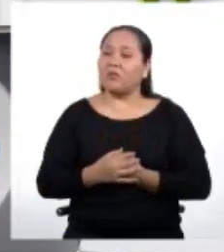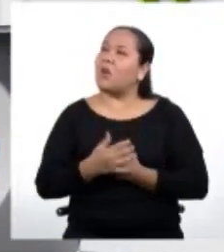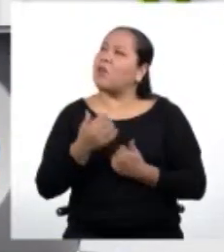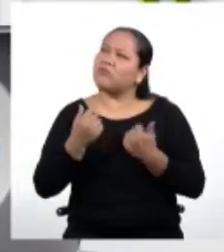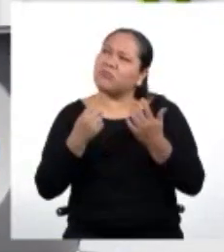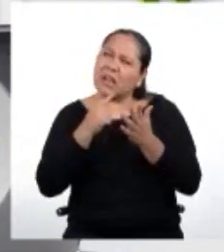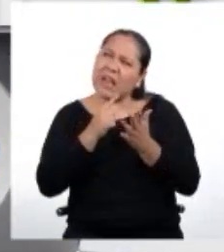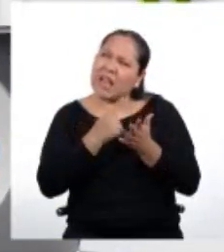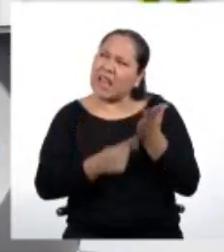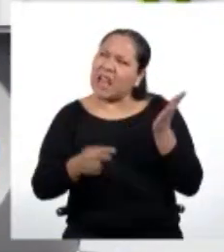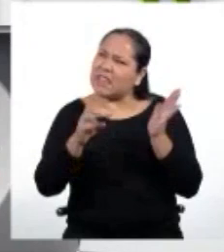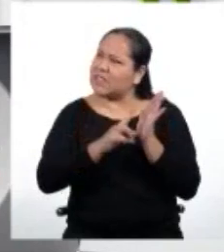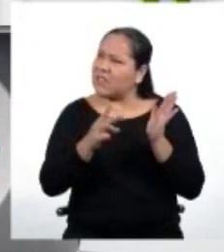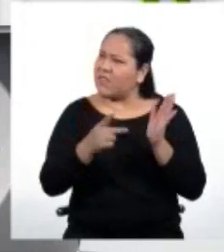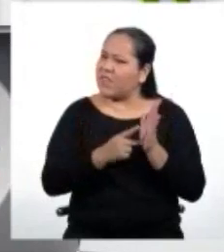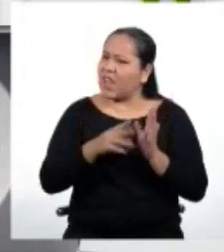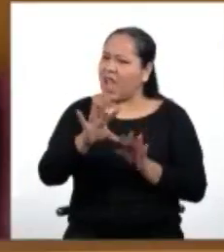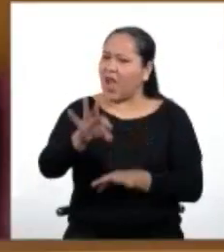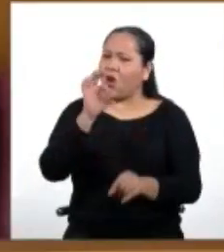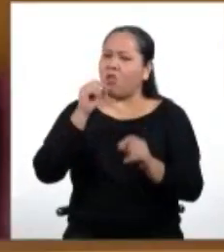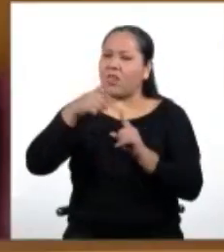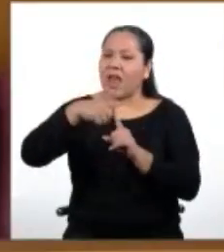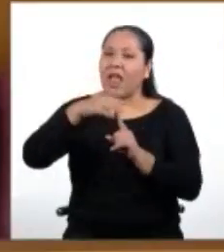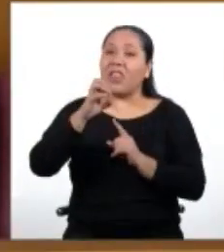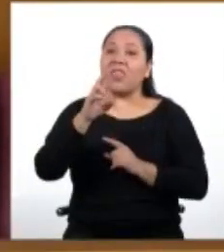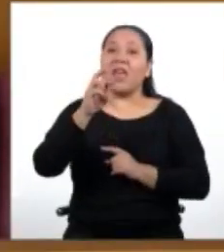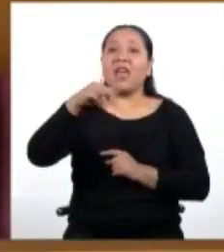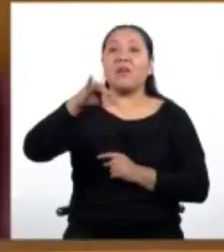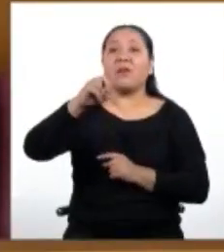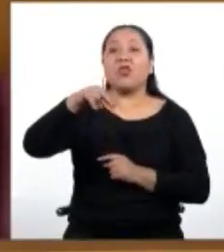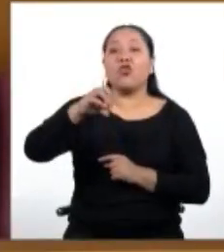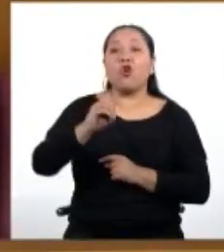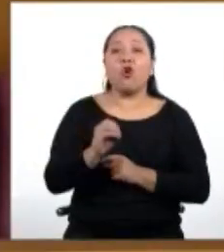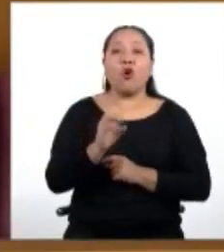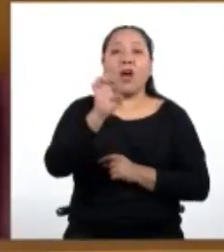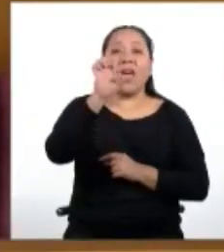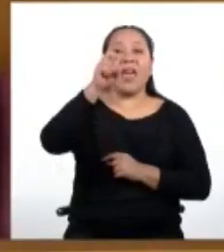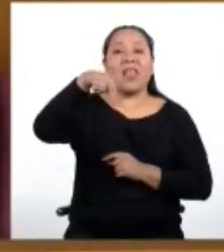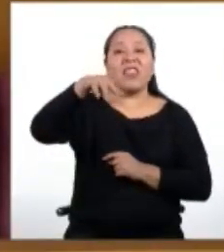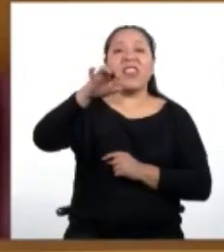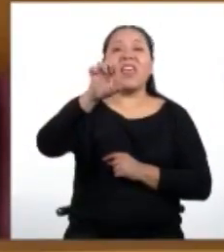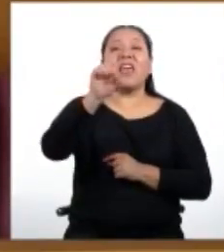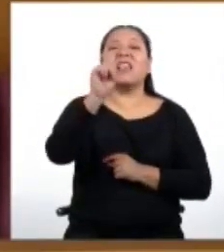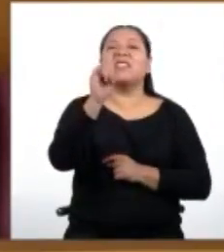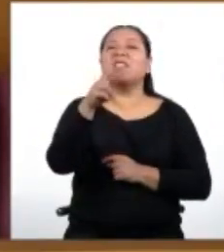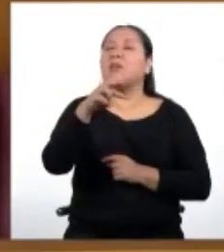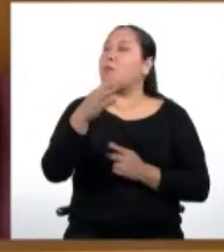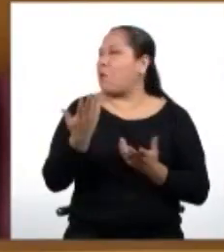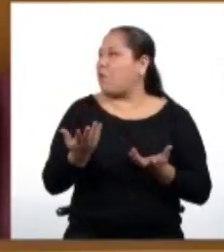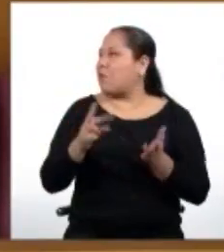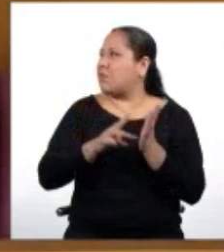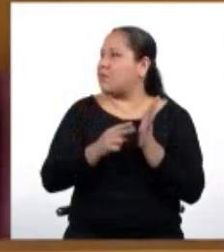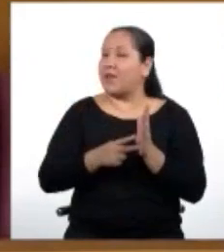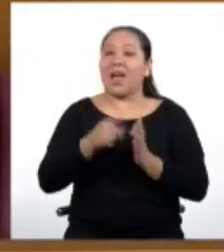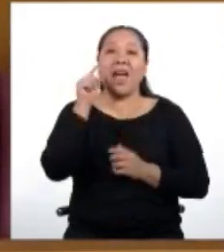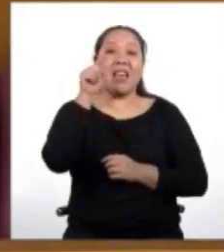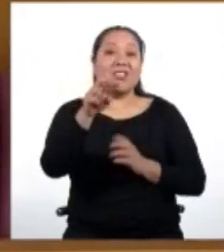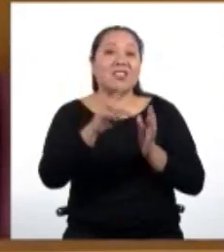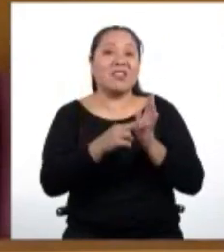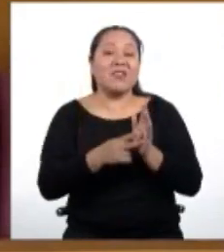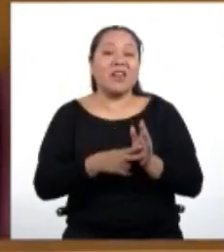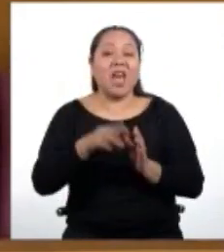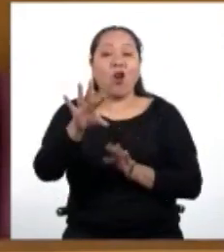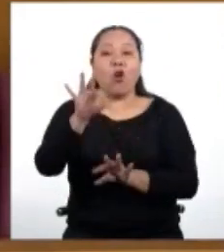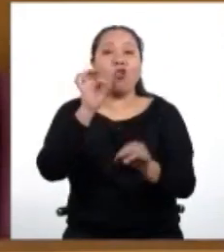significa encontrar el término enésimo? Buena pregunta, Andrés. El término enésimo se refiere al término n de la